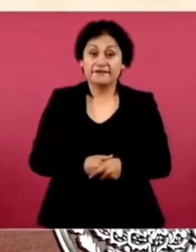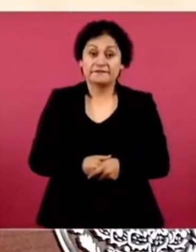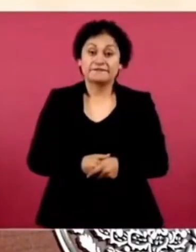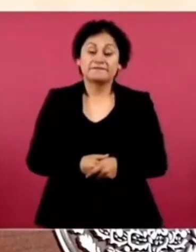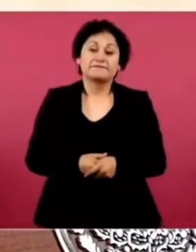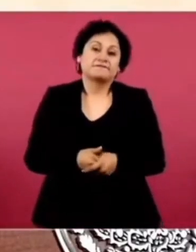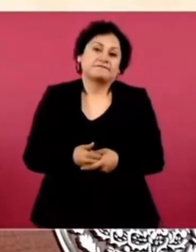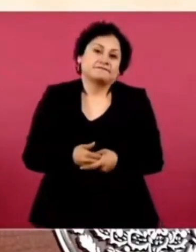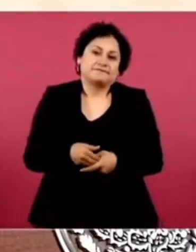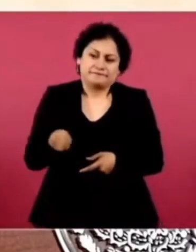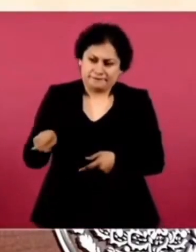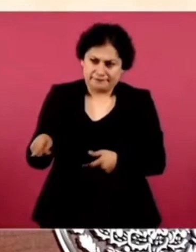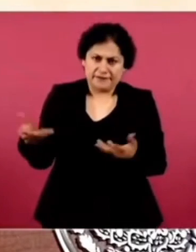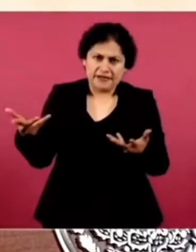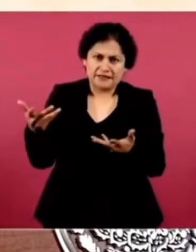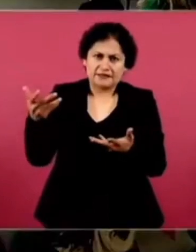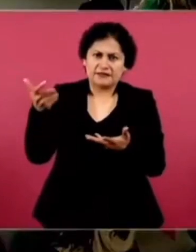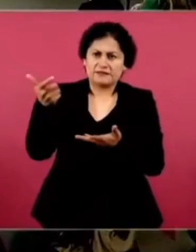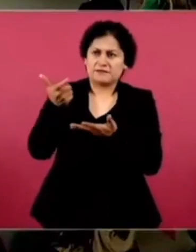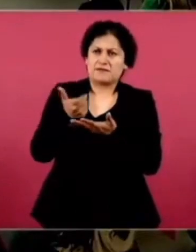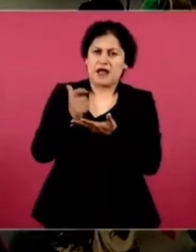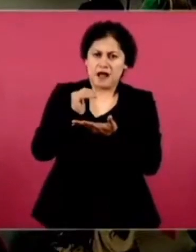Reducirse los sueldos, cuando menos.